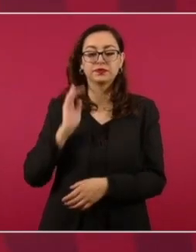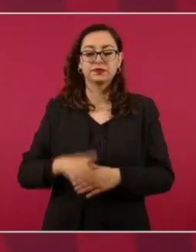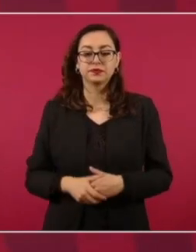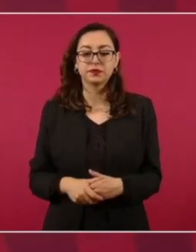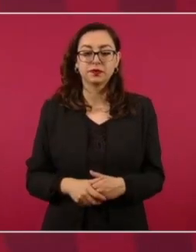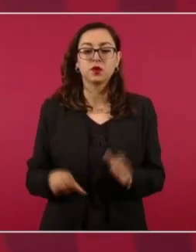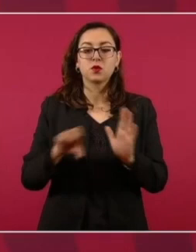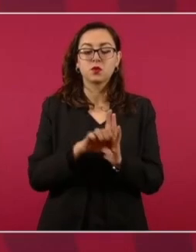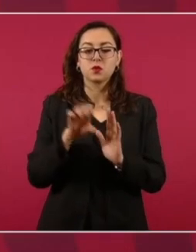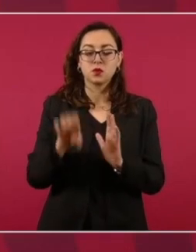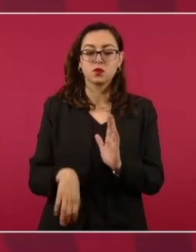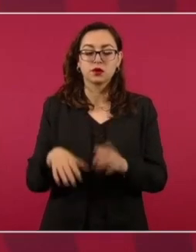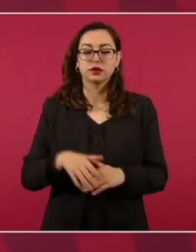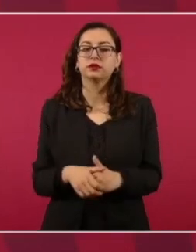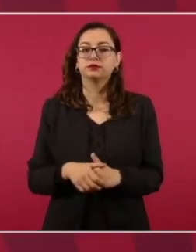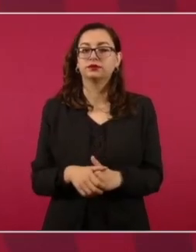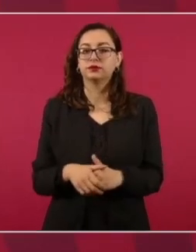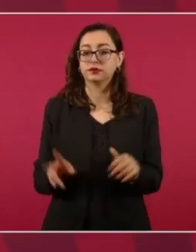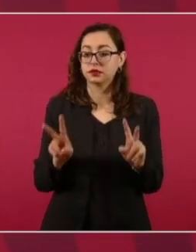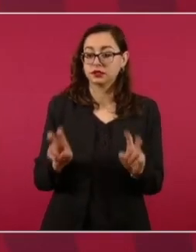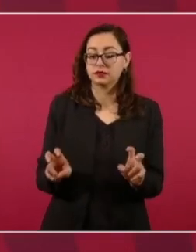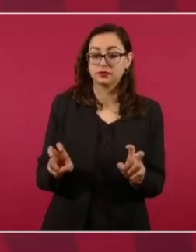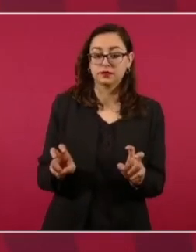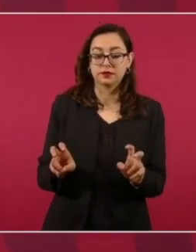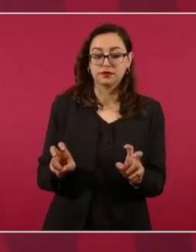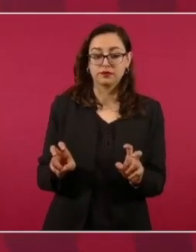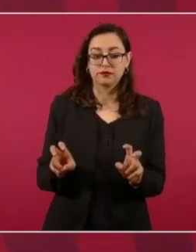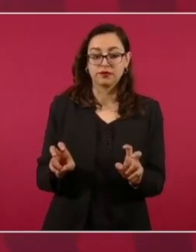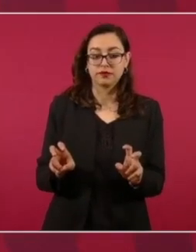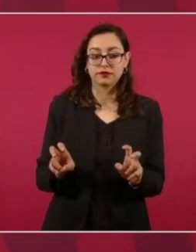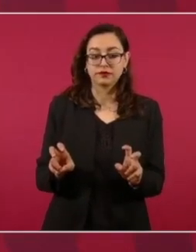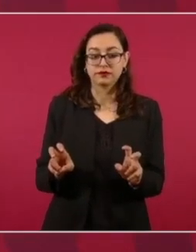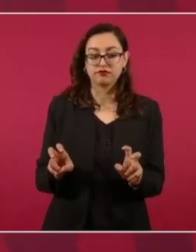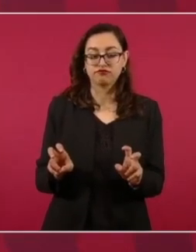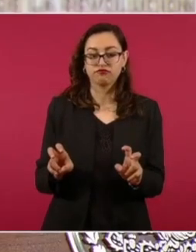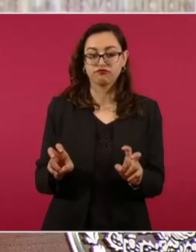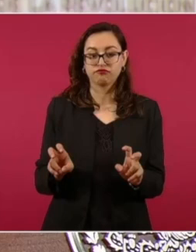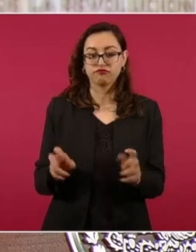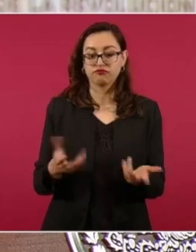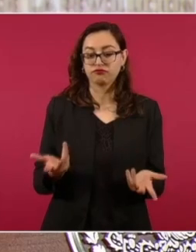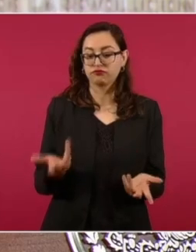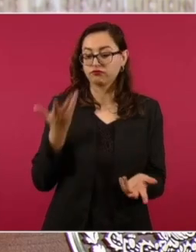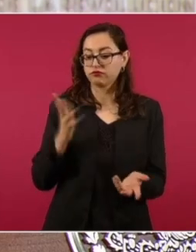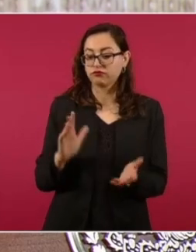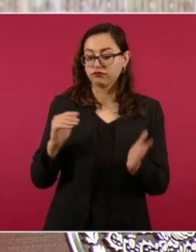10 mil millones de concesiones, digo, de inversión para mantenimiento